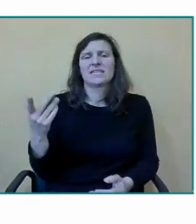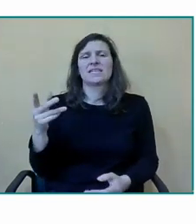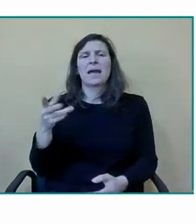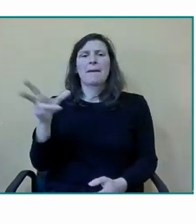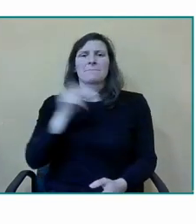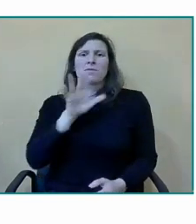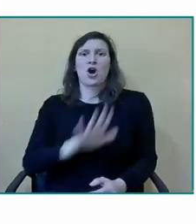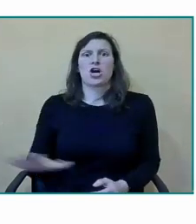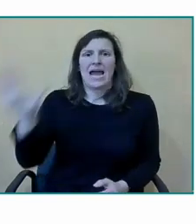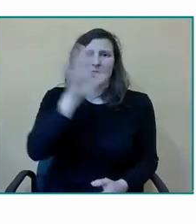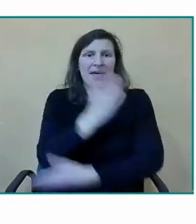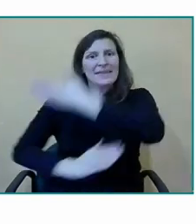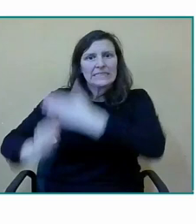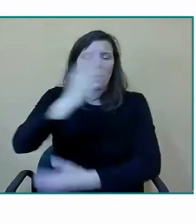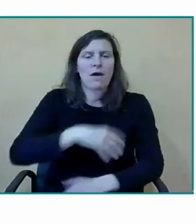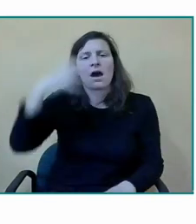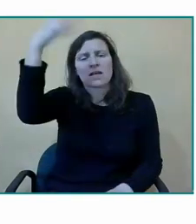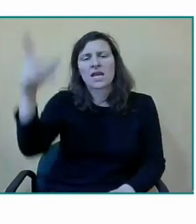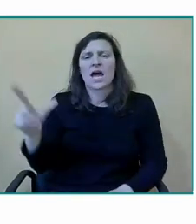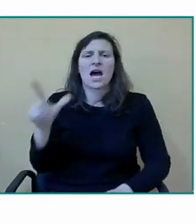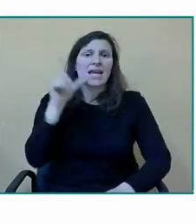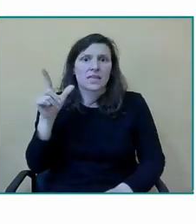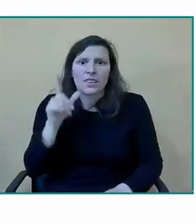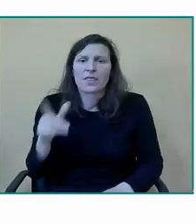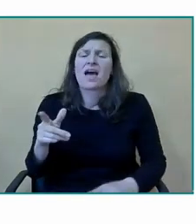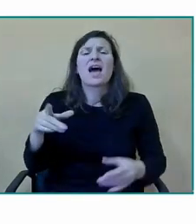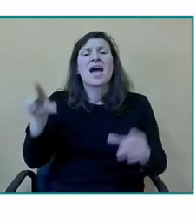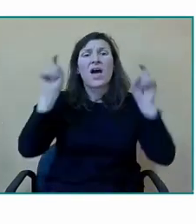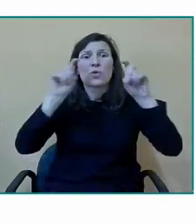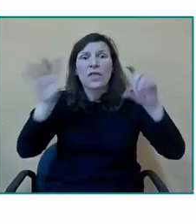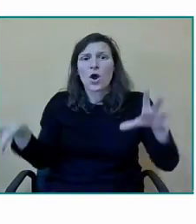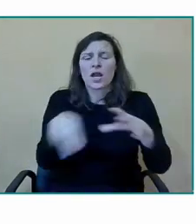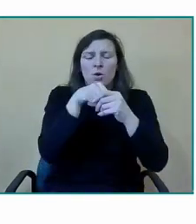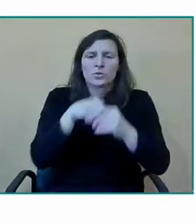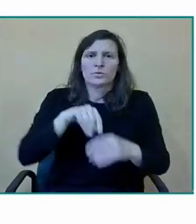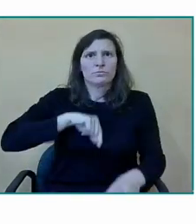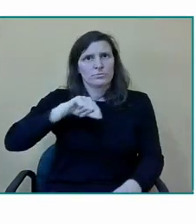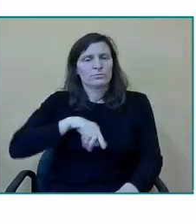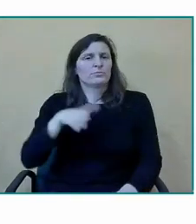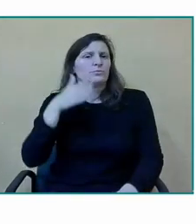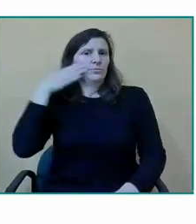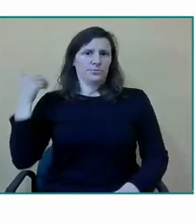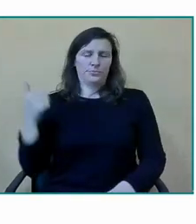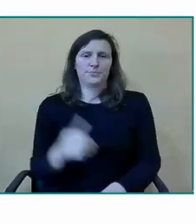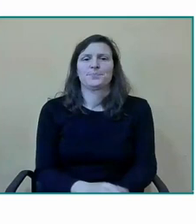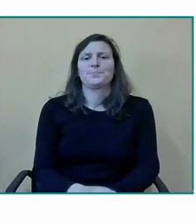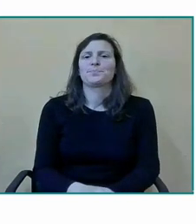nacional de discapacidad Reina Leticia de la categoría educación inclusiva en este año 2022-23